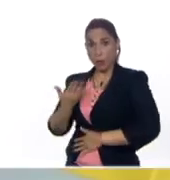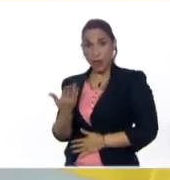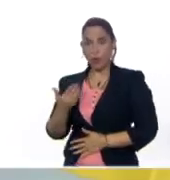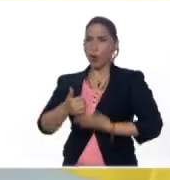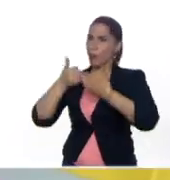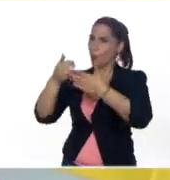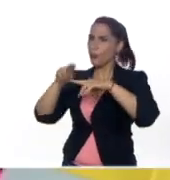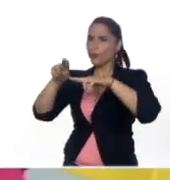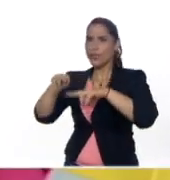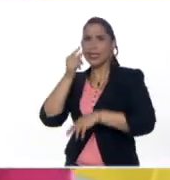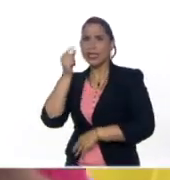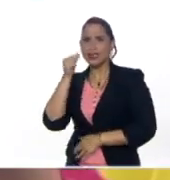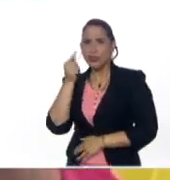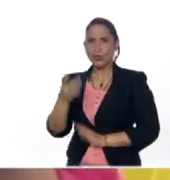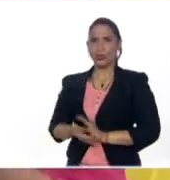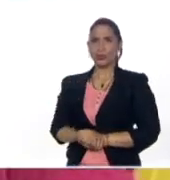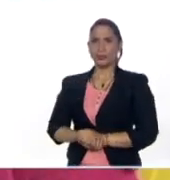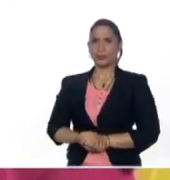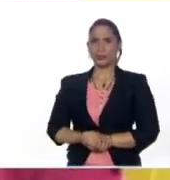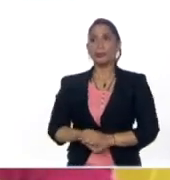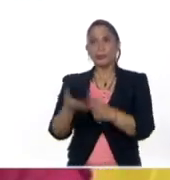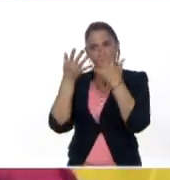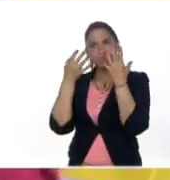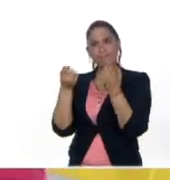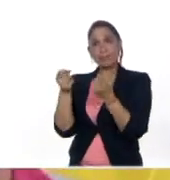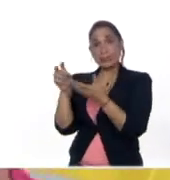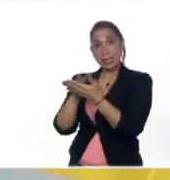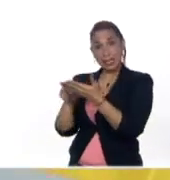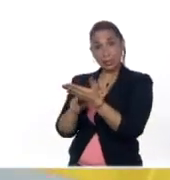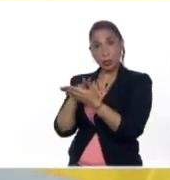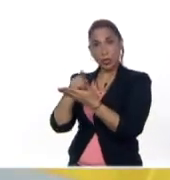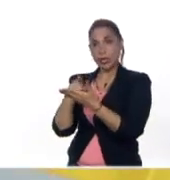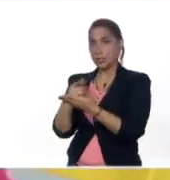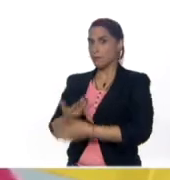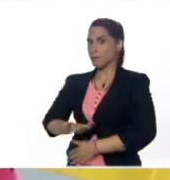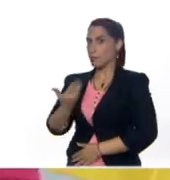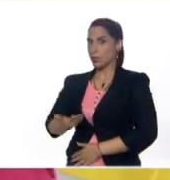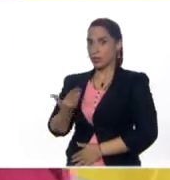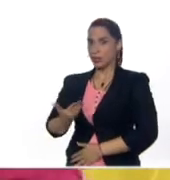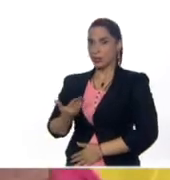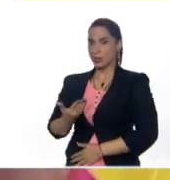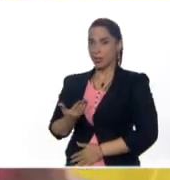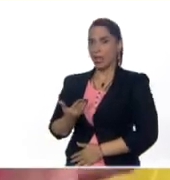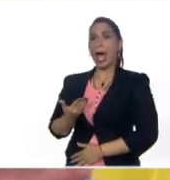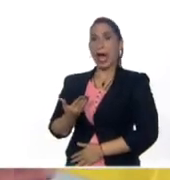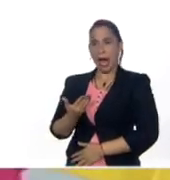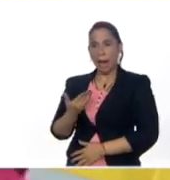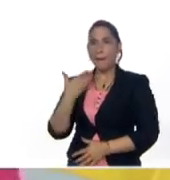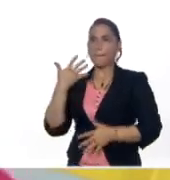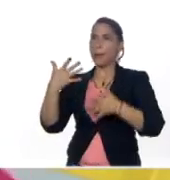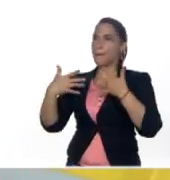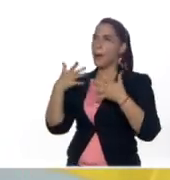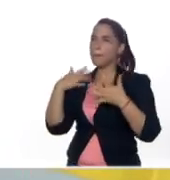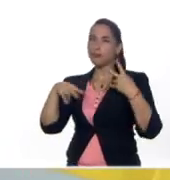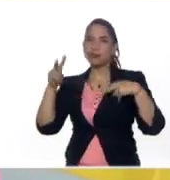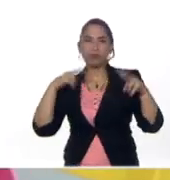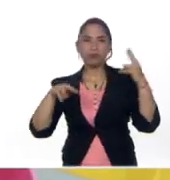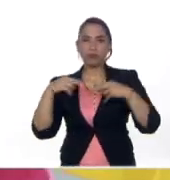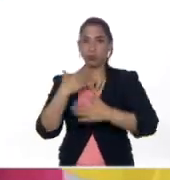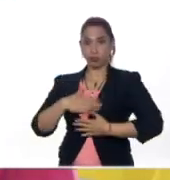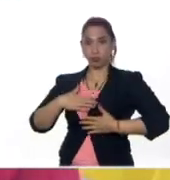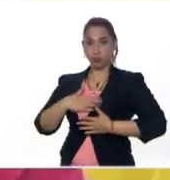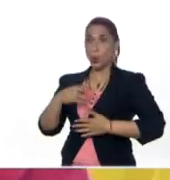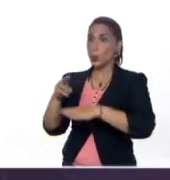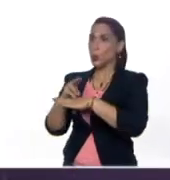los niños, ¿verdad? A sentir y a entender que la lectura es un disfrute. ¿Cómo? A través de la recreación, a través de la diversión,